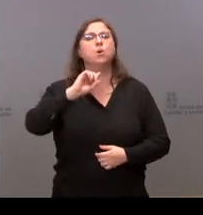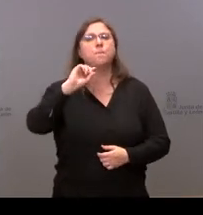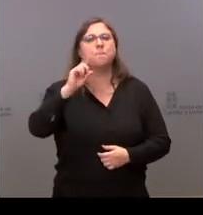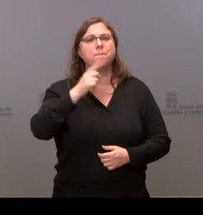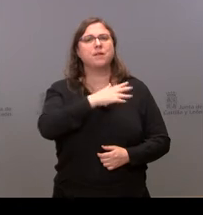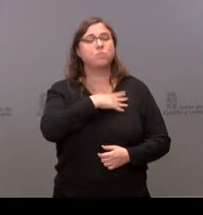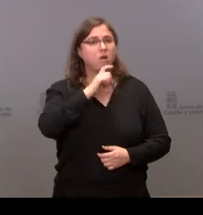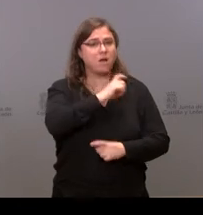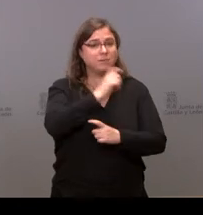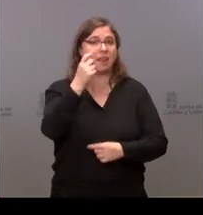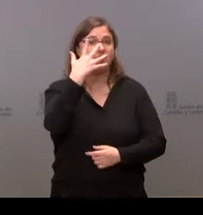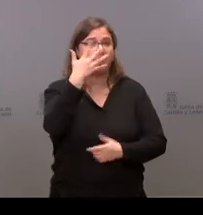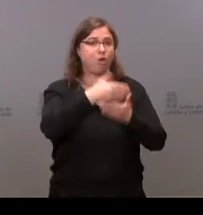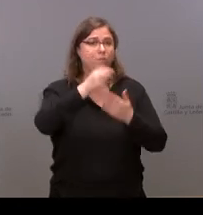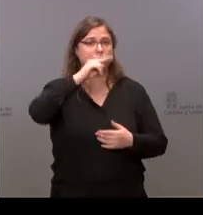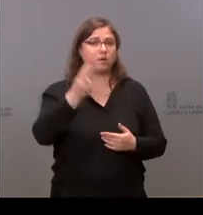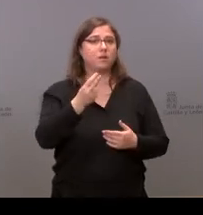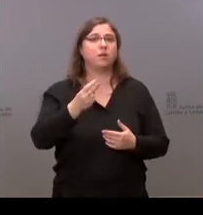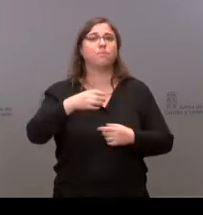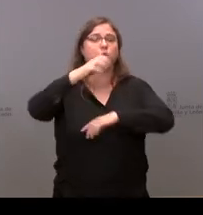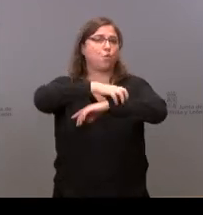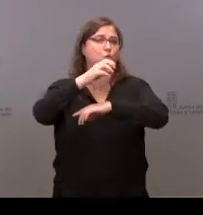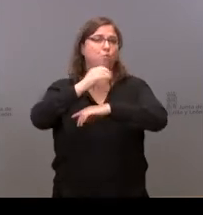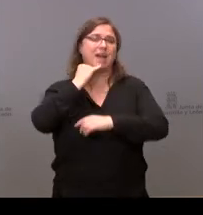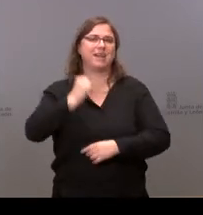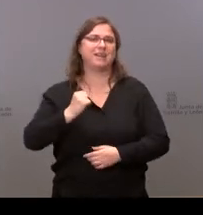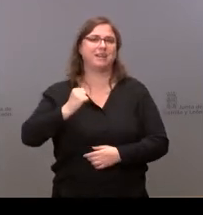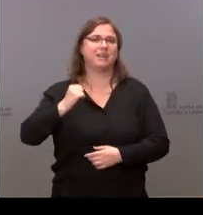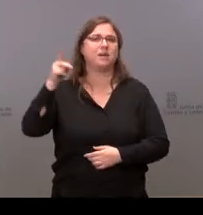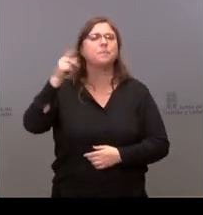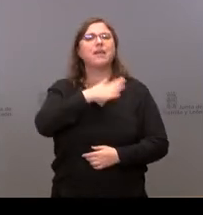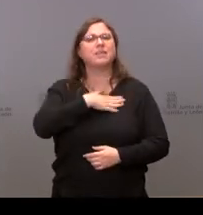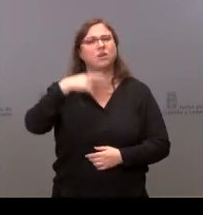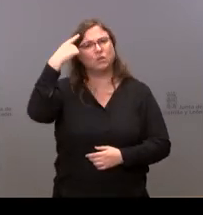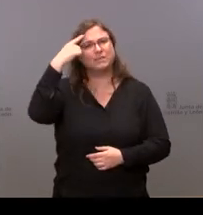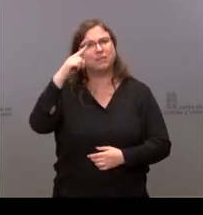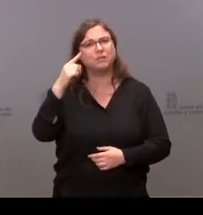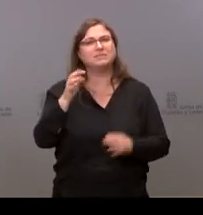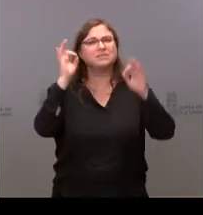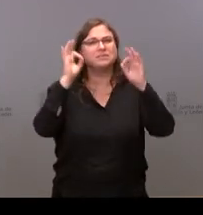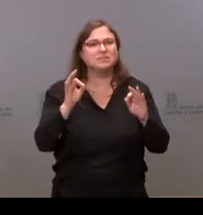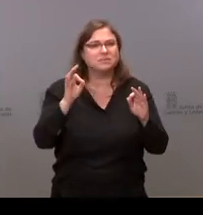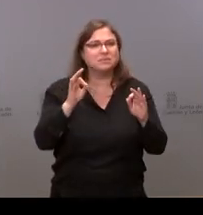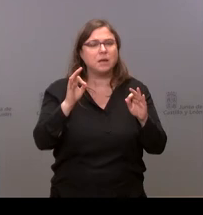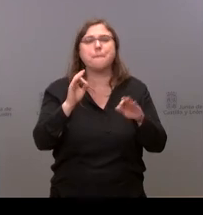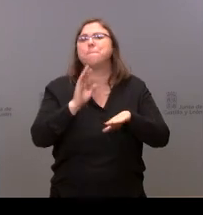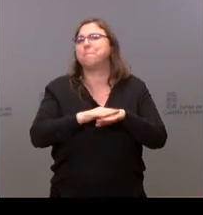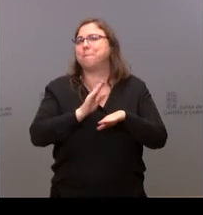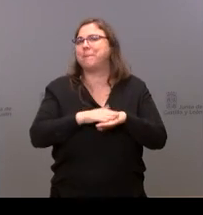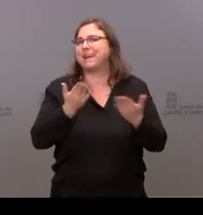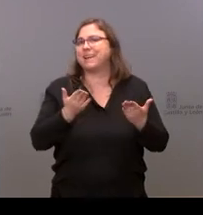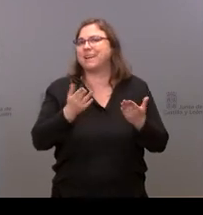ha anunciado 5 millones de euros para la cúpula de la energía del PEMA y yo quería saber exactamente para qué van a servir